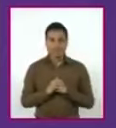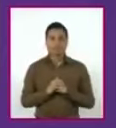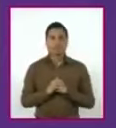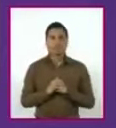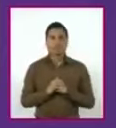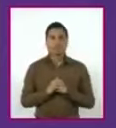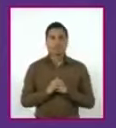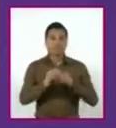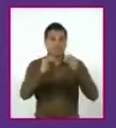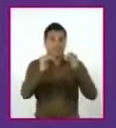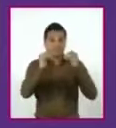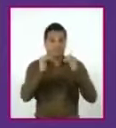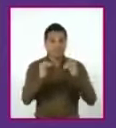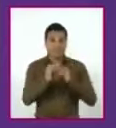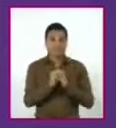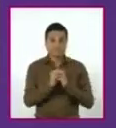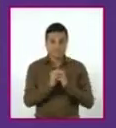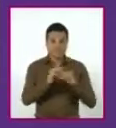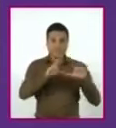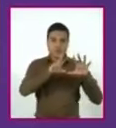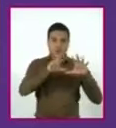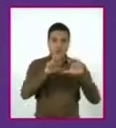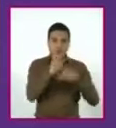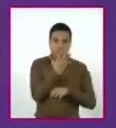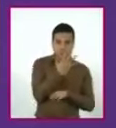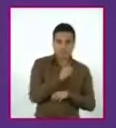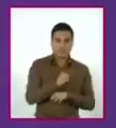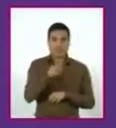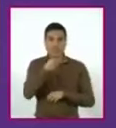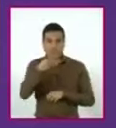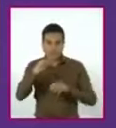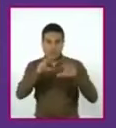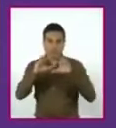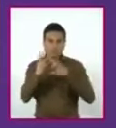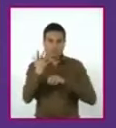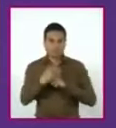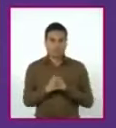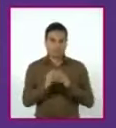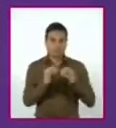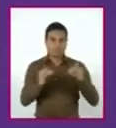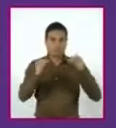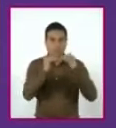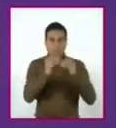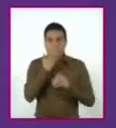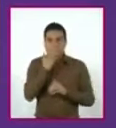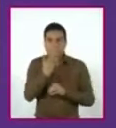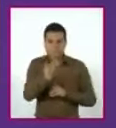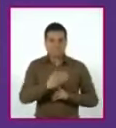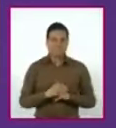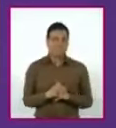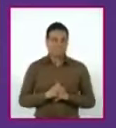Con lo cual se cumple la condición de nuestra ecuación para nuestro problema.